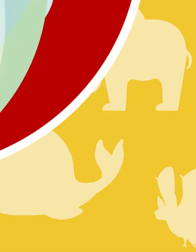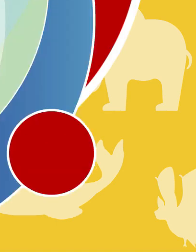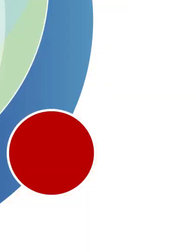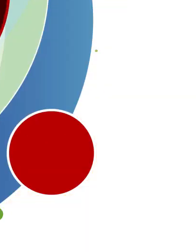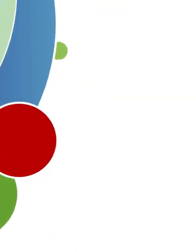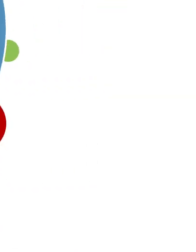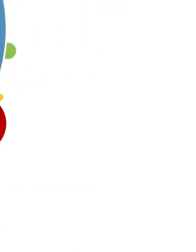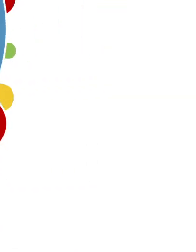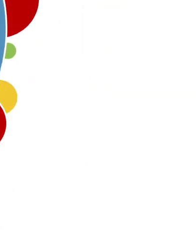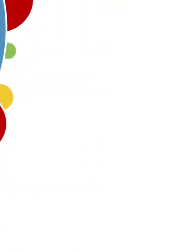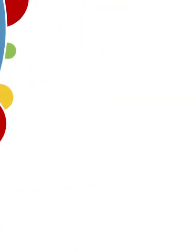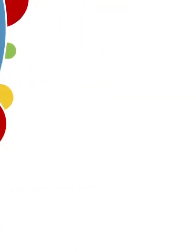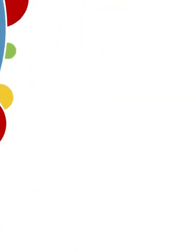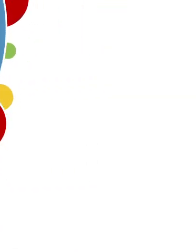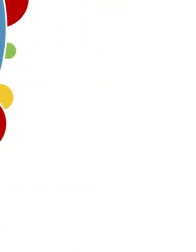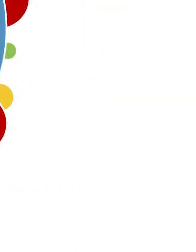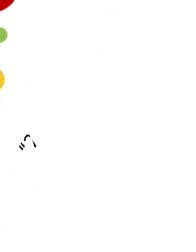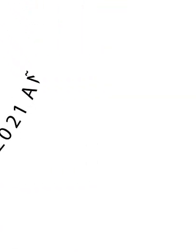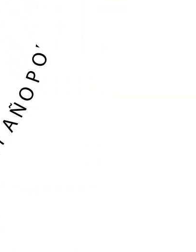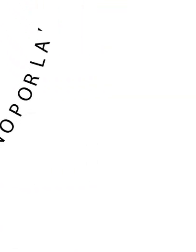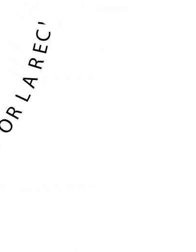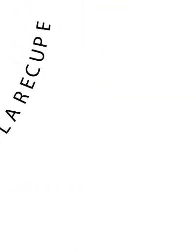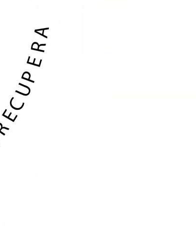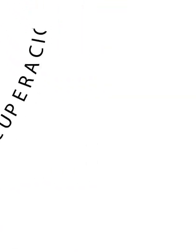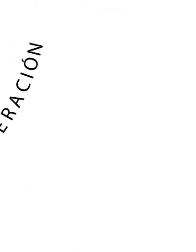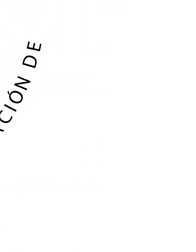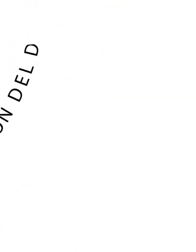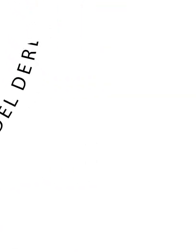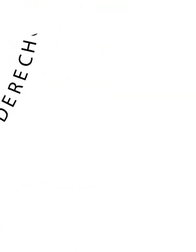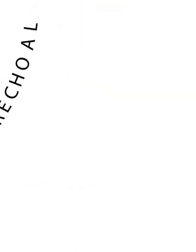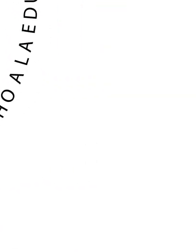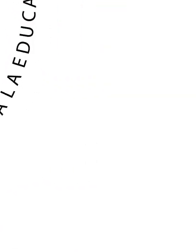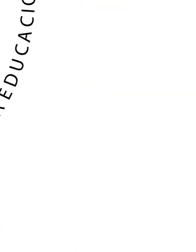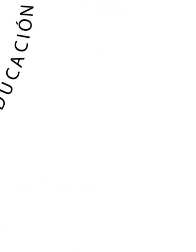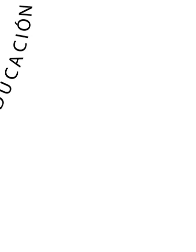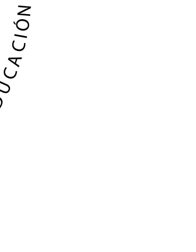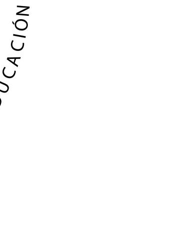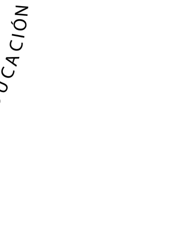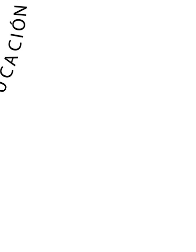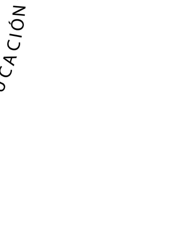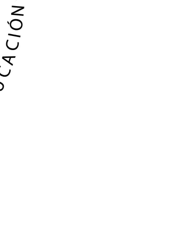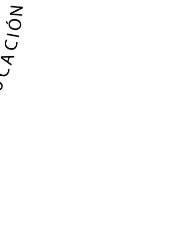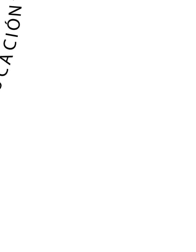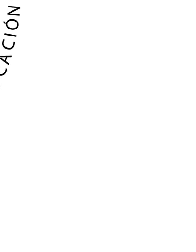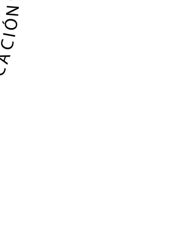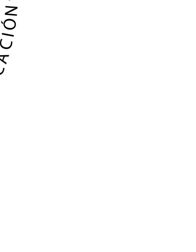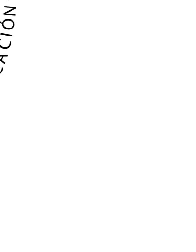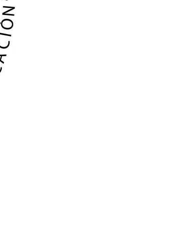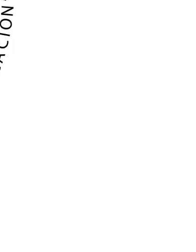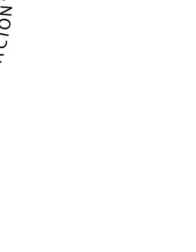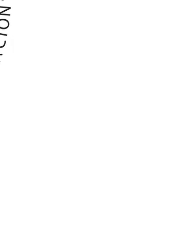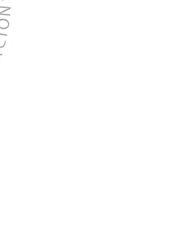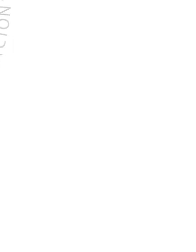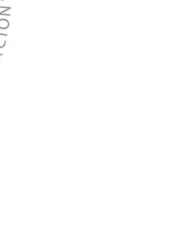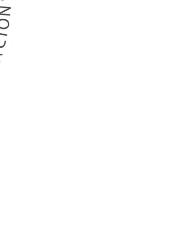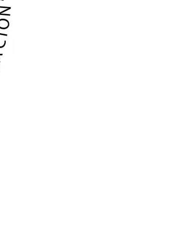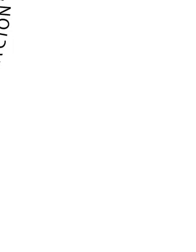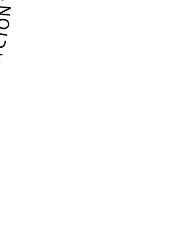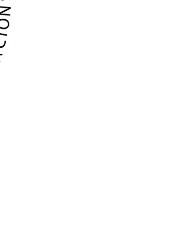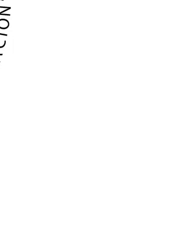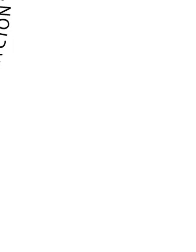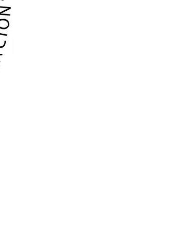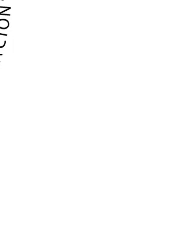Educa Bolivia 2021 Año por la reparación del derecho a la educación ¡Hasta la vista!